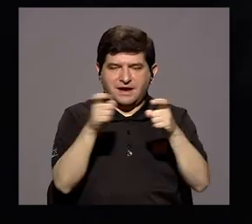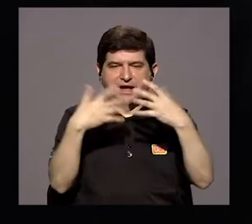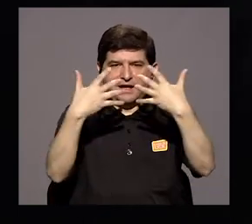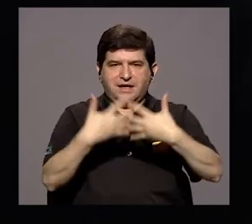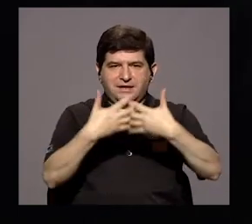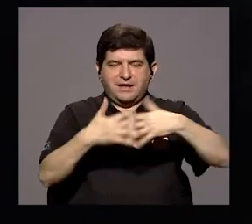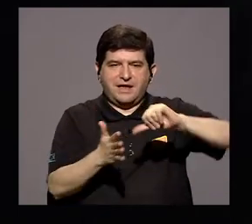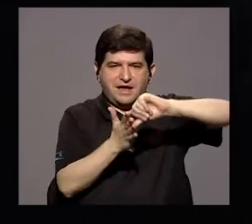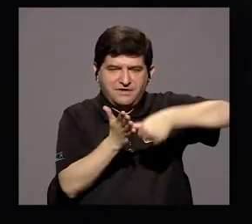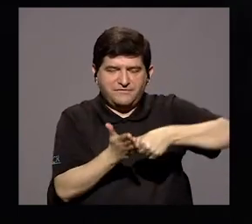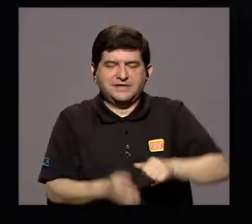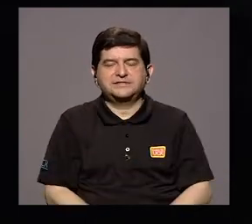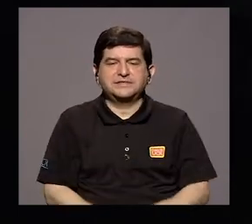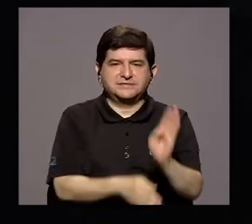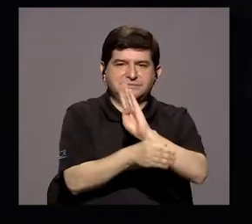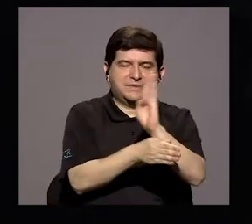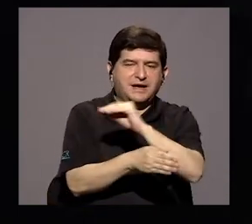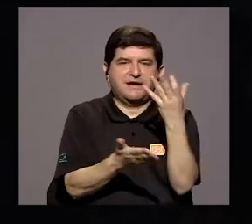énfasis en Banca y Finanzas.